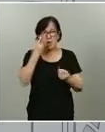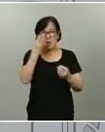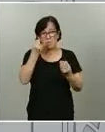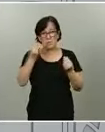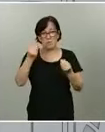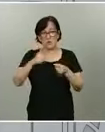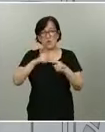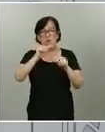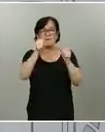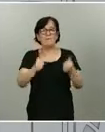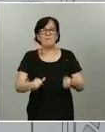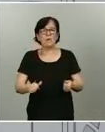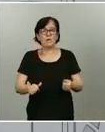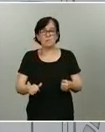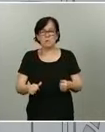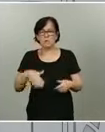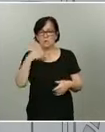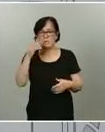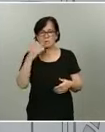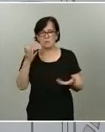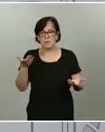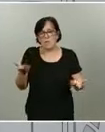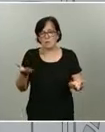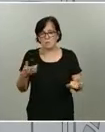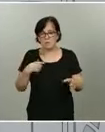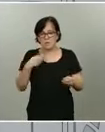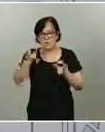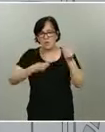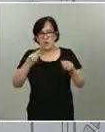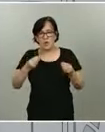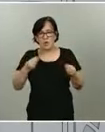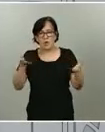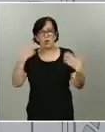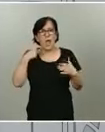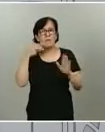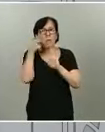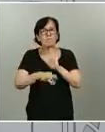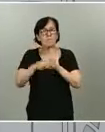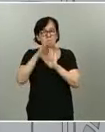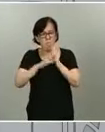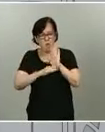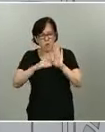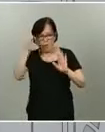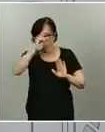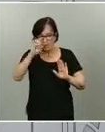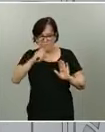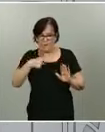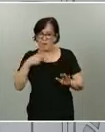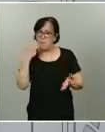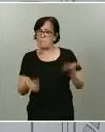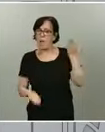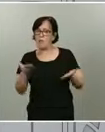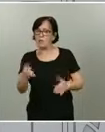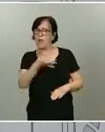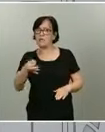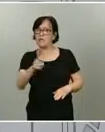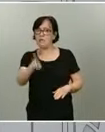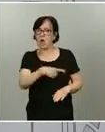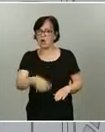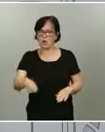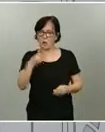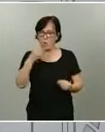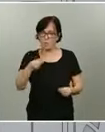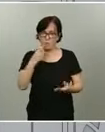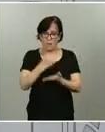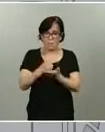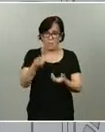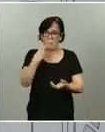casi compasiva, es decir, se utiliza sin ningún protocolo científico que permita valorar su eficacia real. No puedo ir